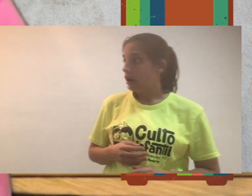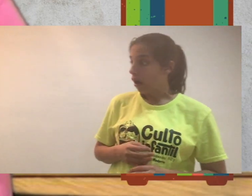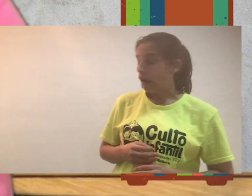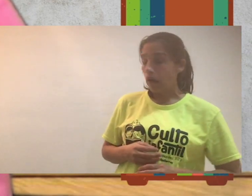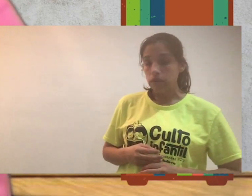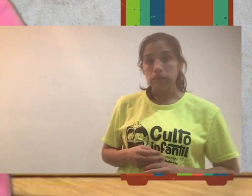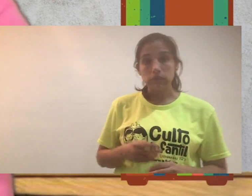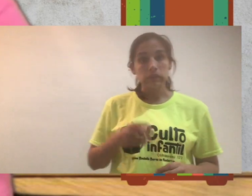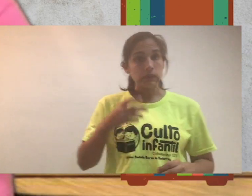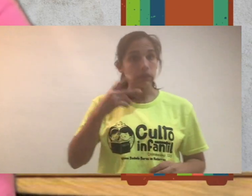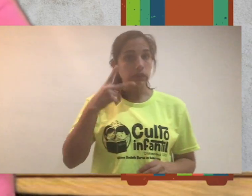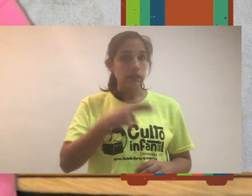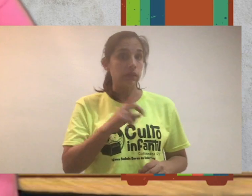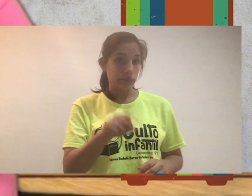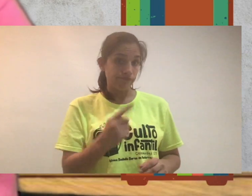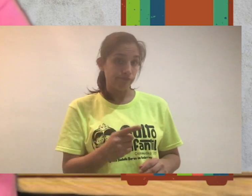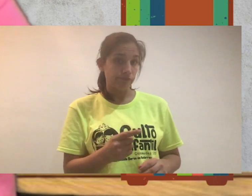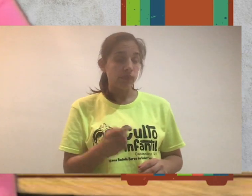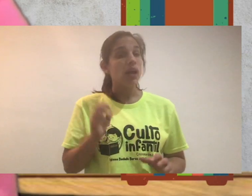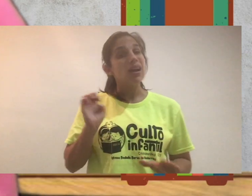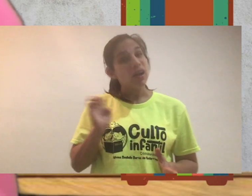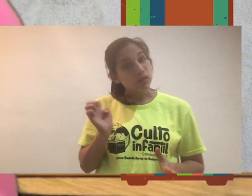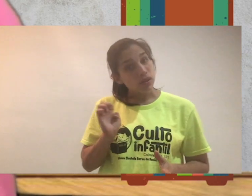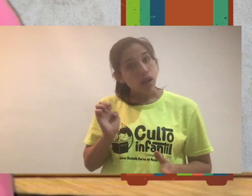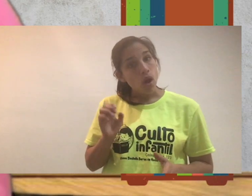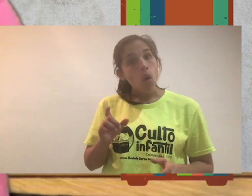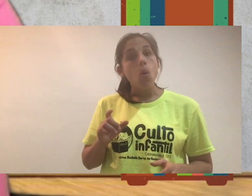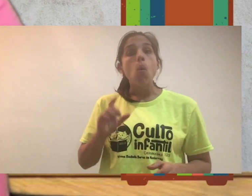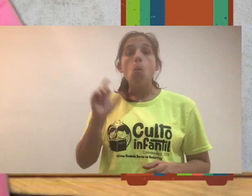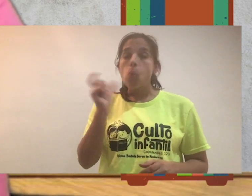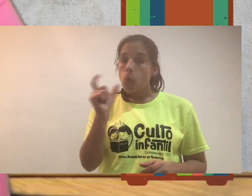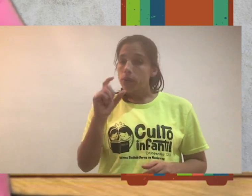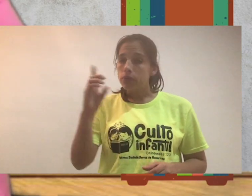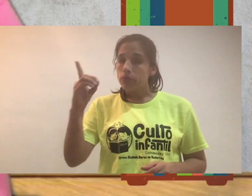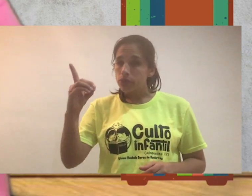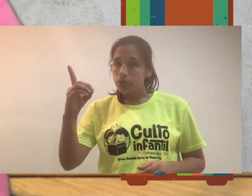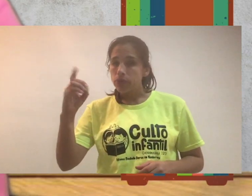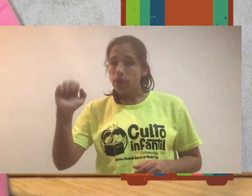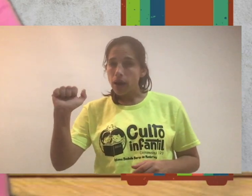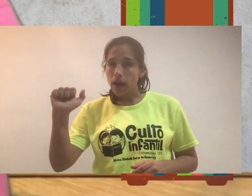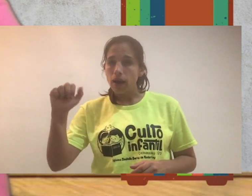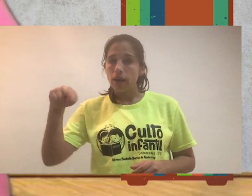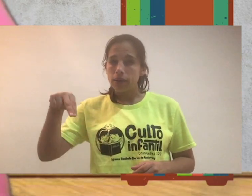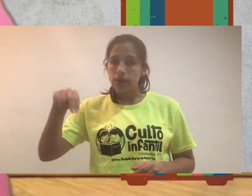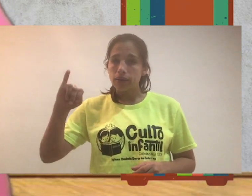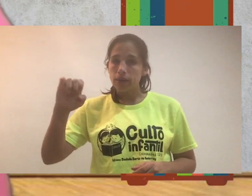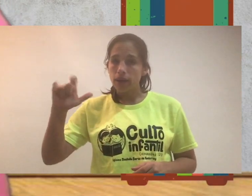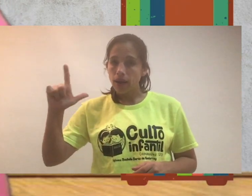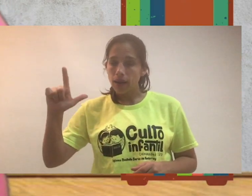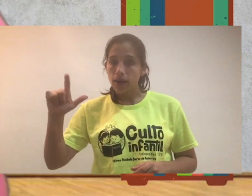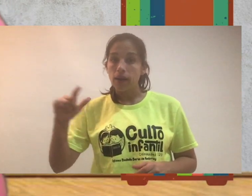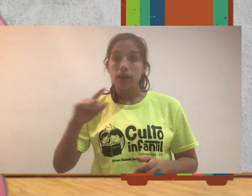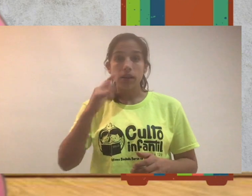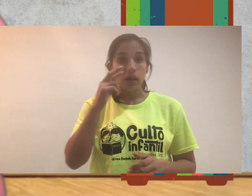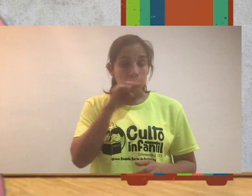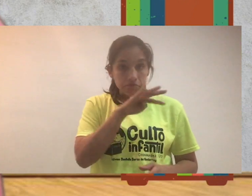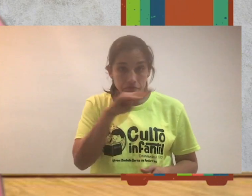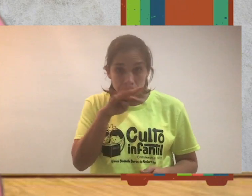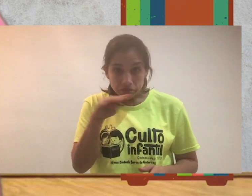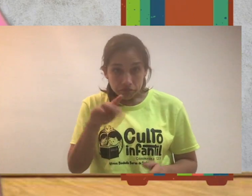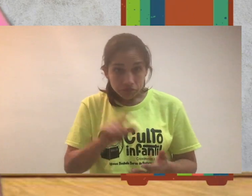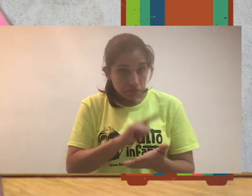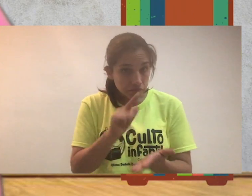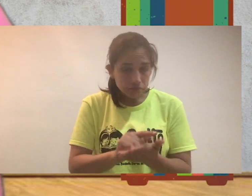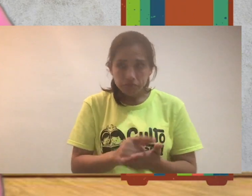Así es, Paz. Entonces, cuando Daniel lee este decreto, ¿sabes qué pasó? ¿Qué?